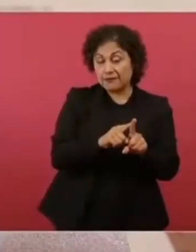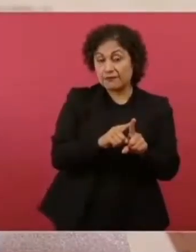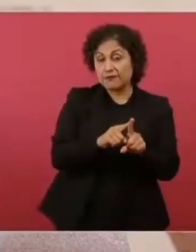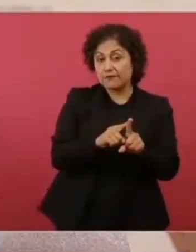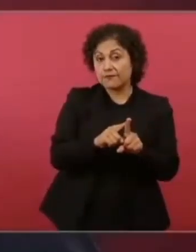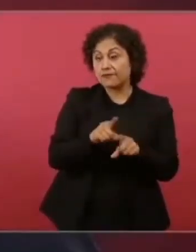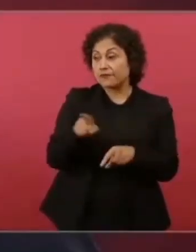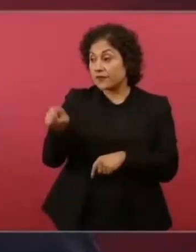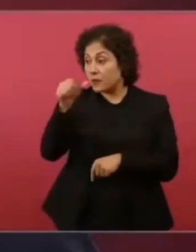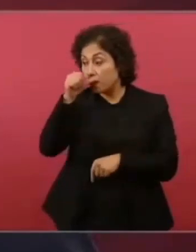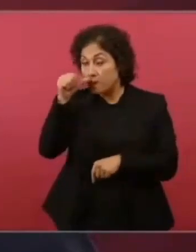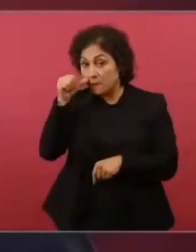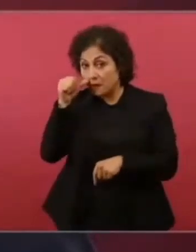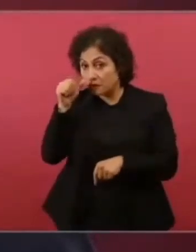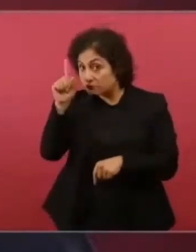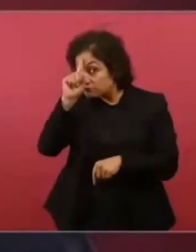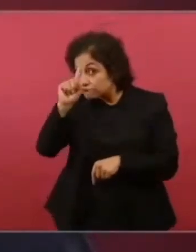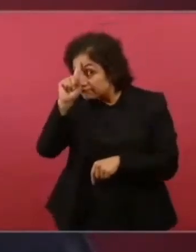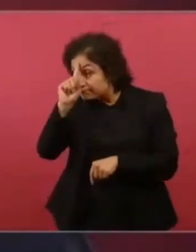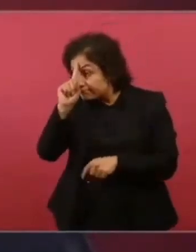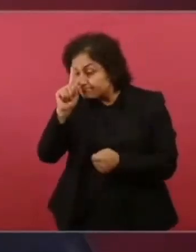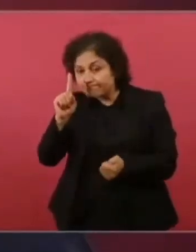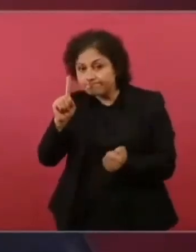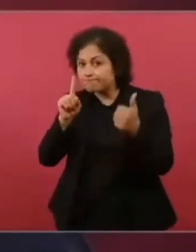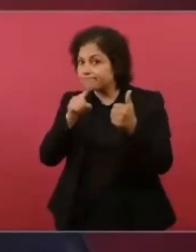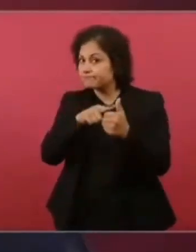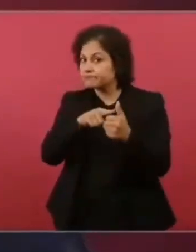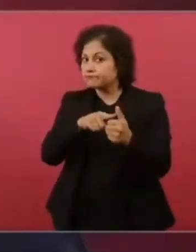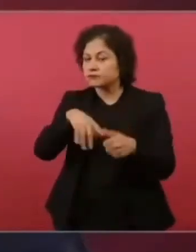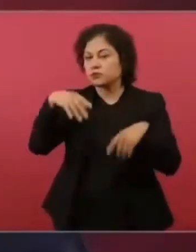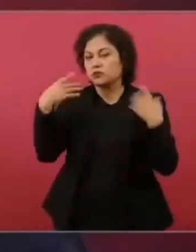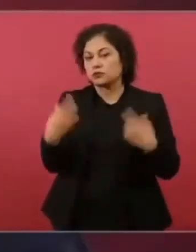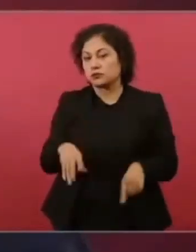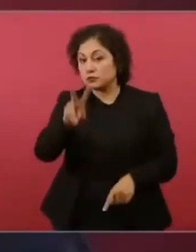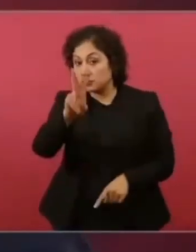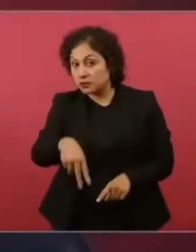del presidente Juárez brillante